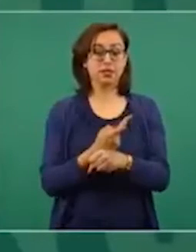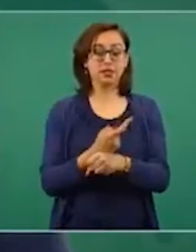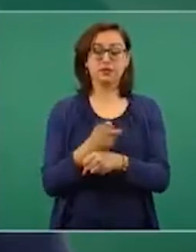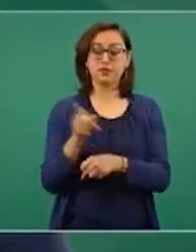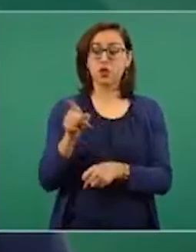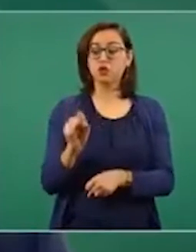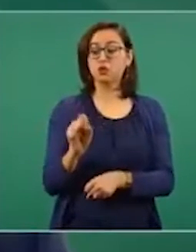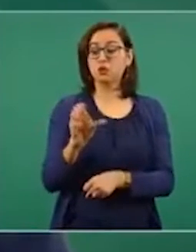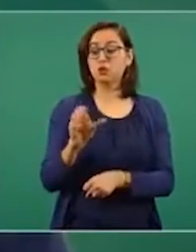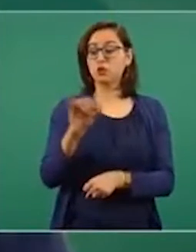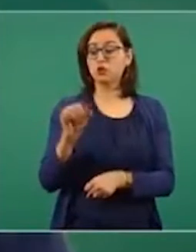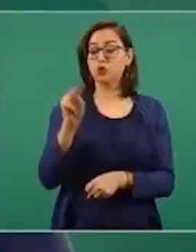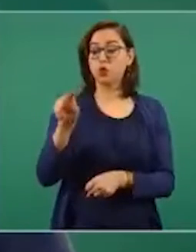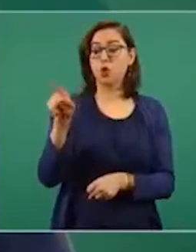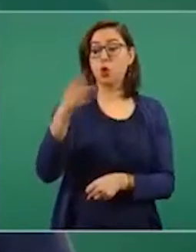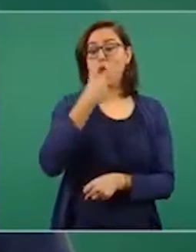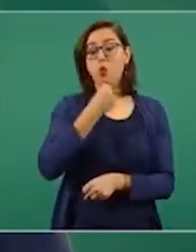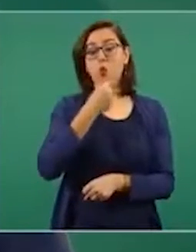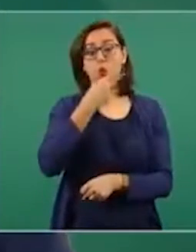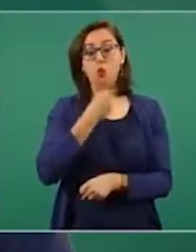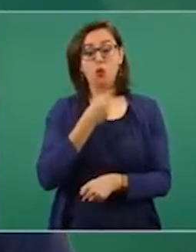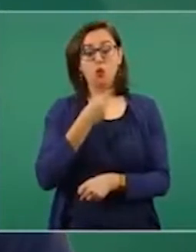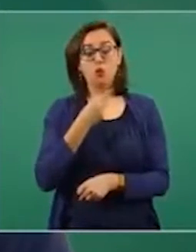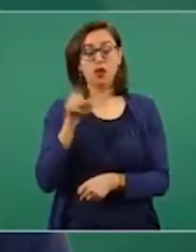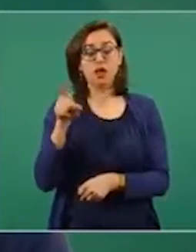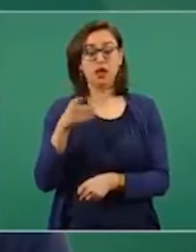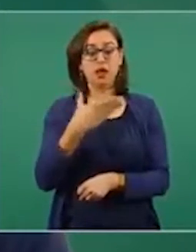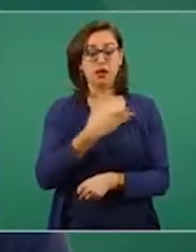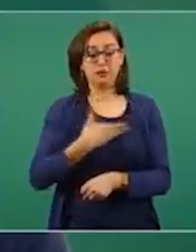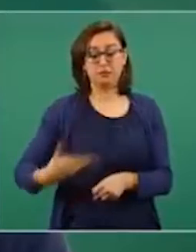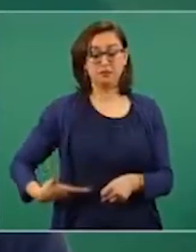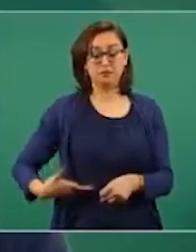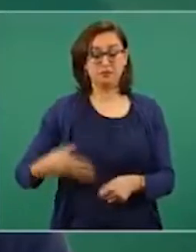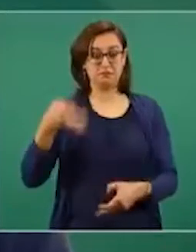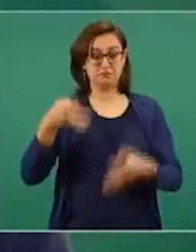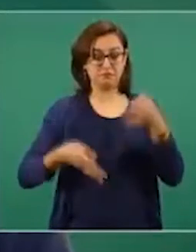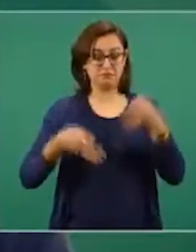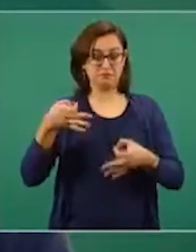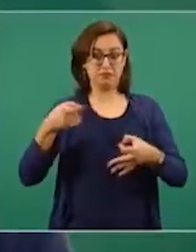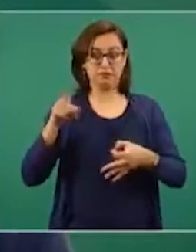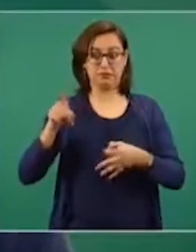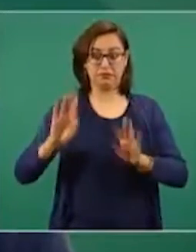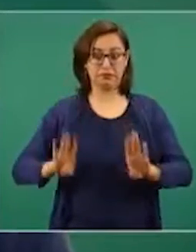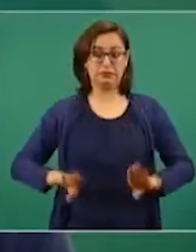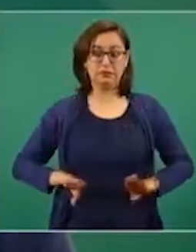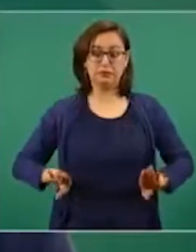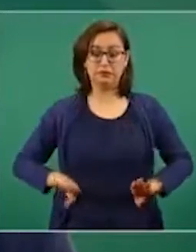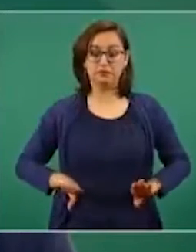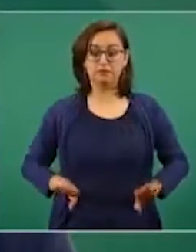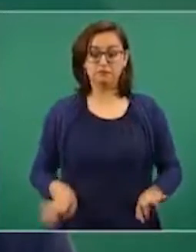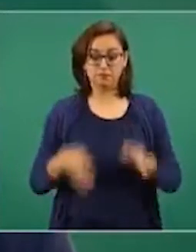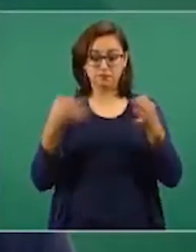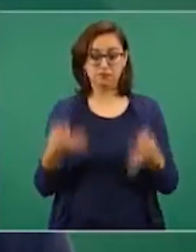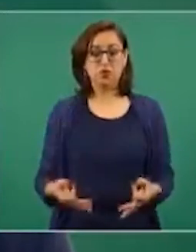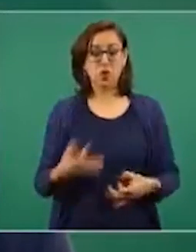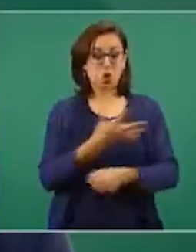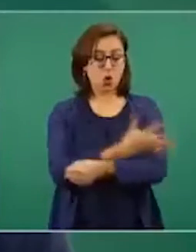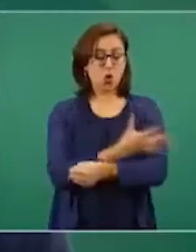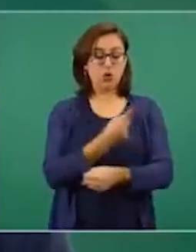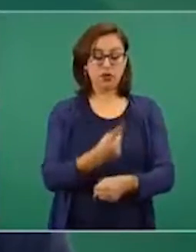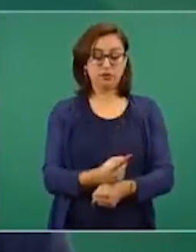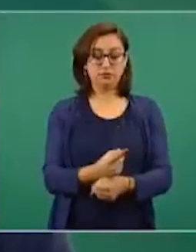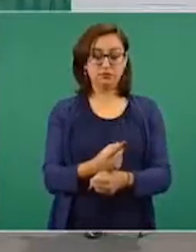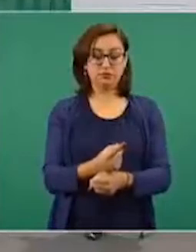de la Corte es un hombre íntegro, honesto y que